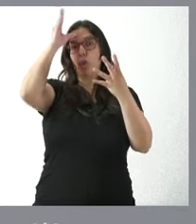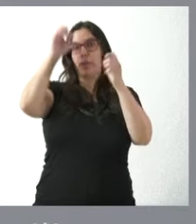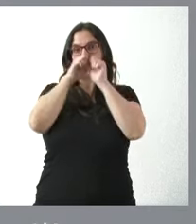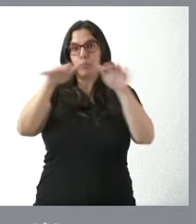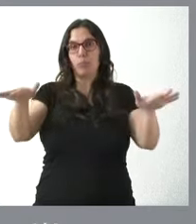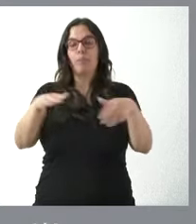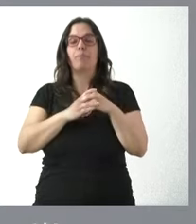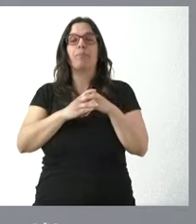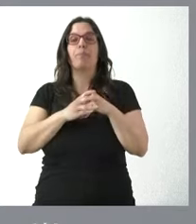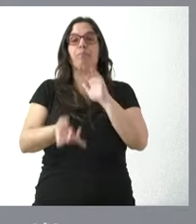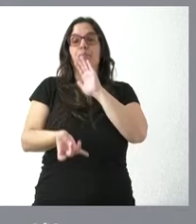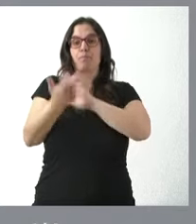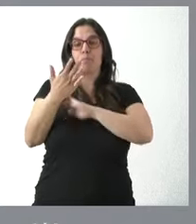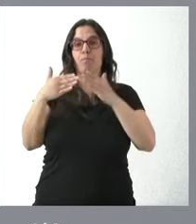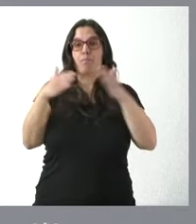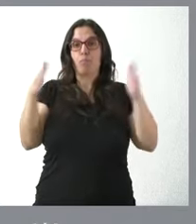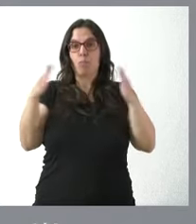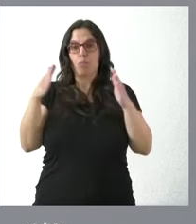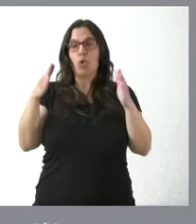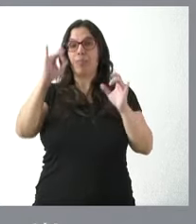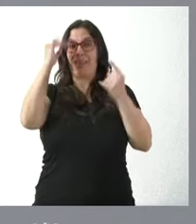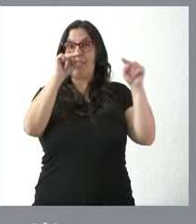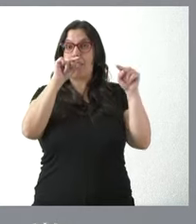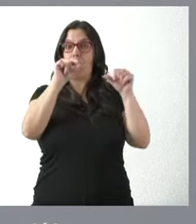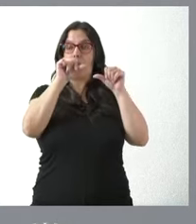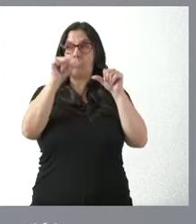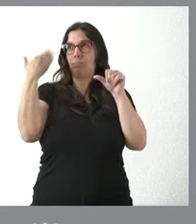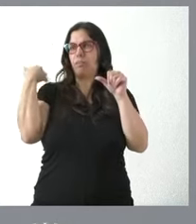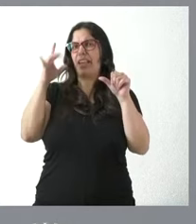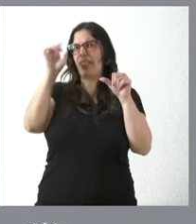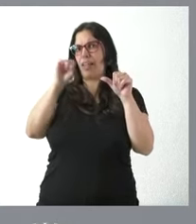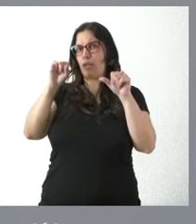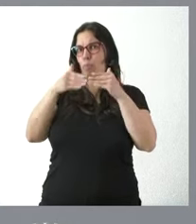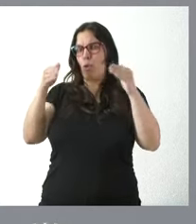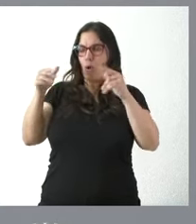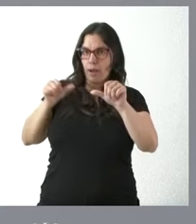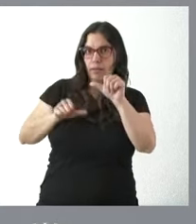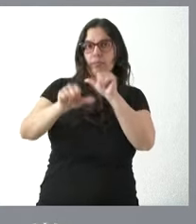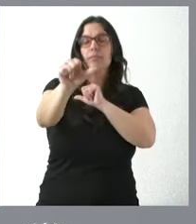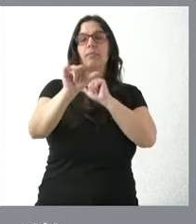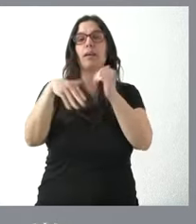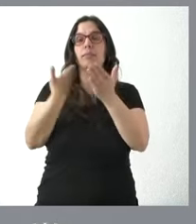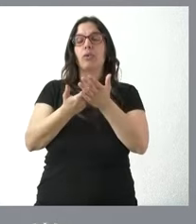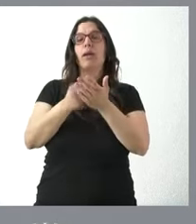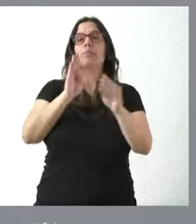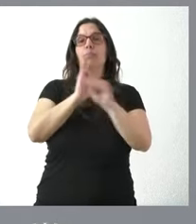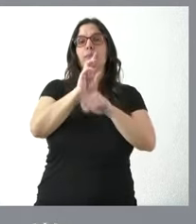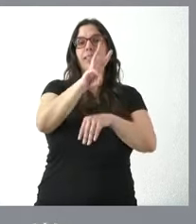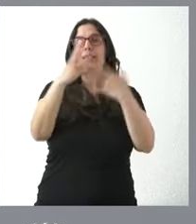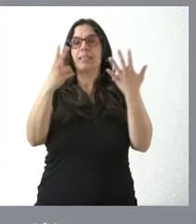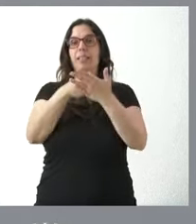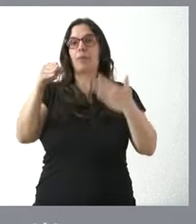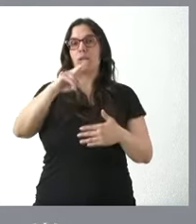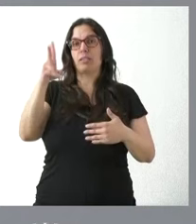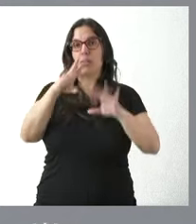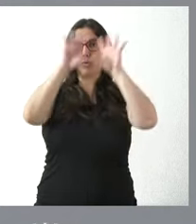Desde la puesta en marcha de este tipo de iniciativas, hace ahora 15 años, se ha realizado una inversión de 37 millones de euros en nuestra